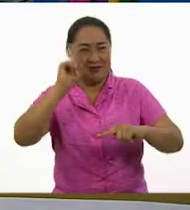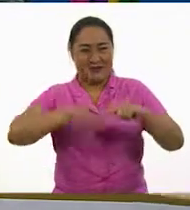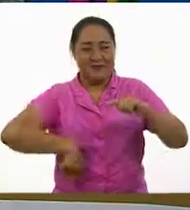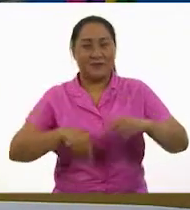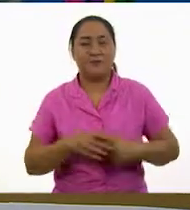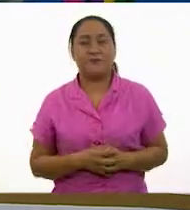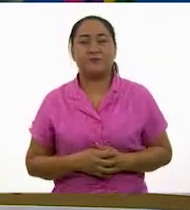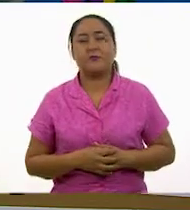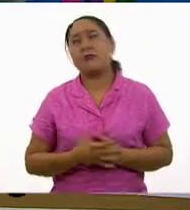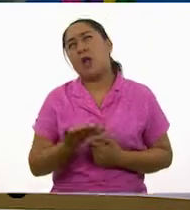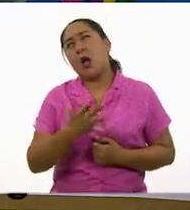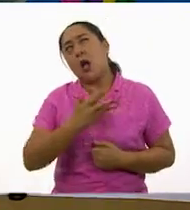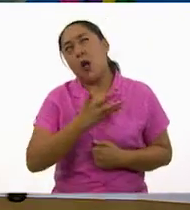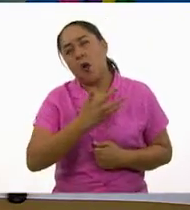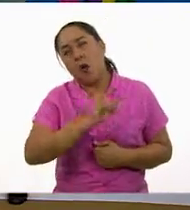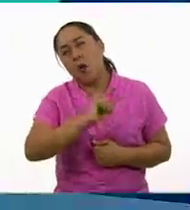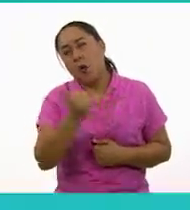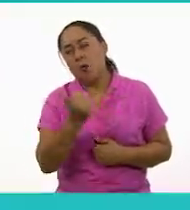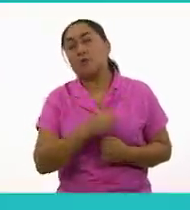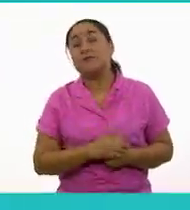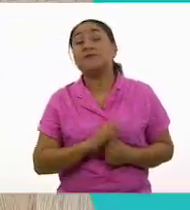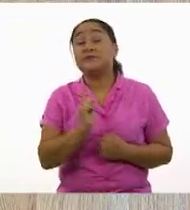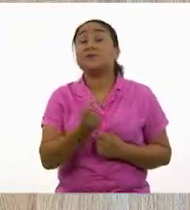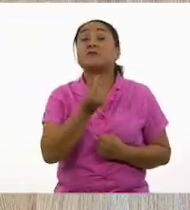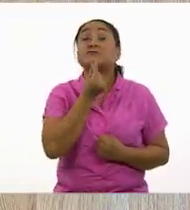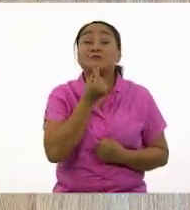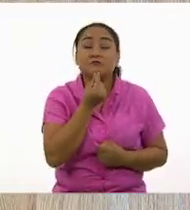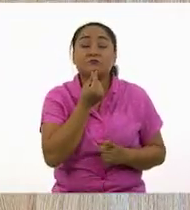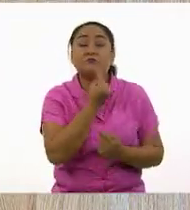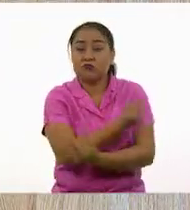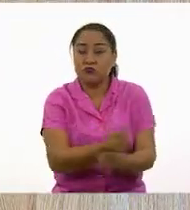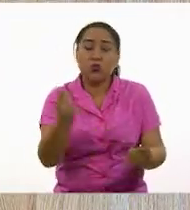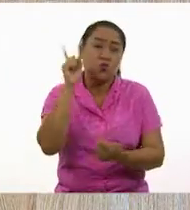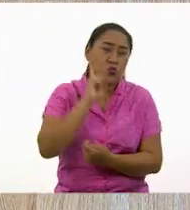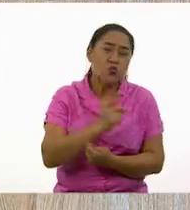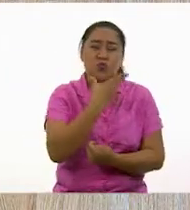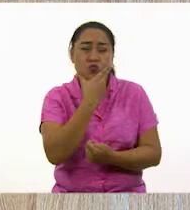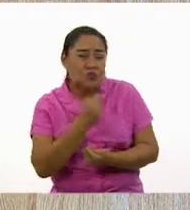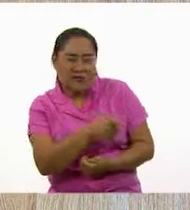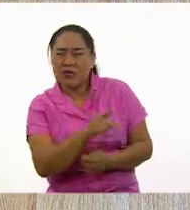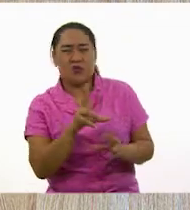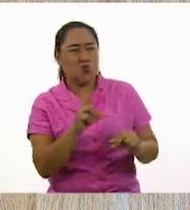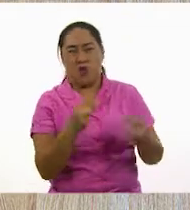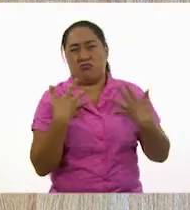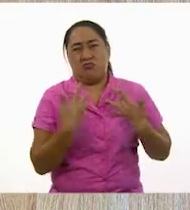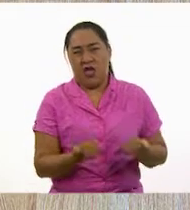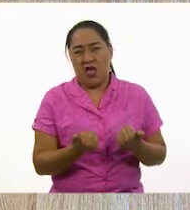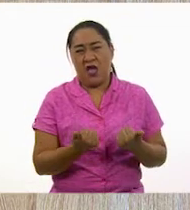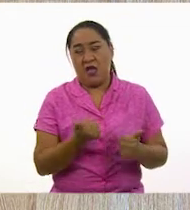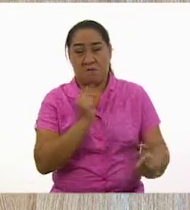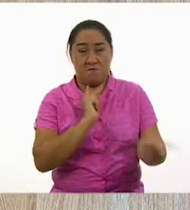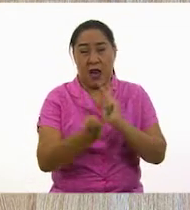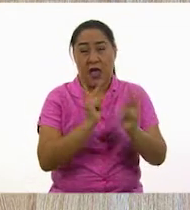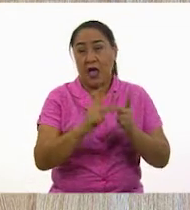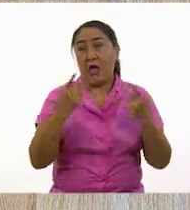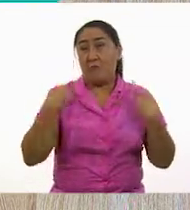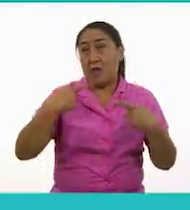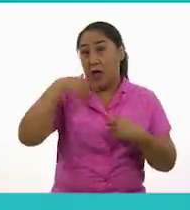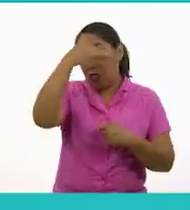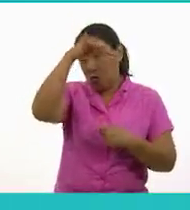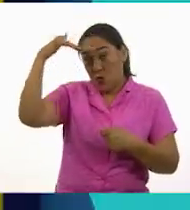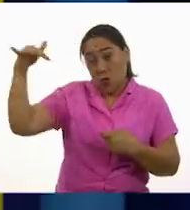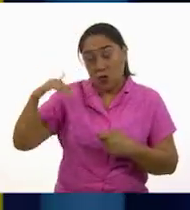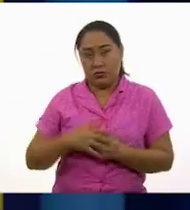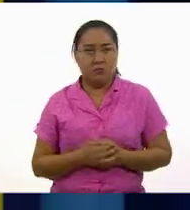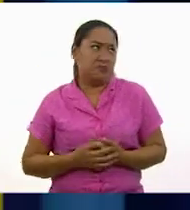¿Te suena las niñas y los niños no entienden las conversaciones de los adultos? Pues si